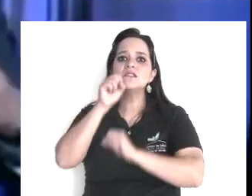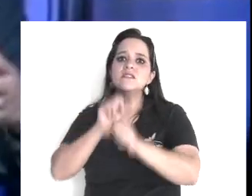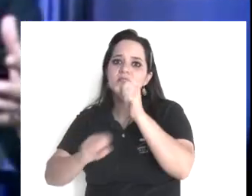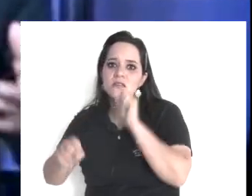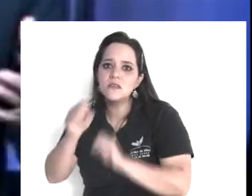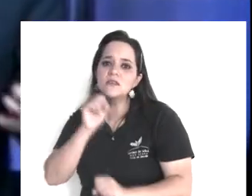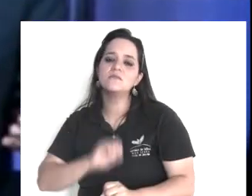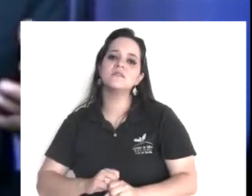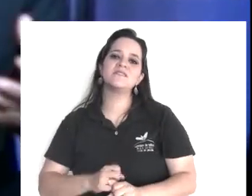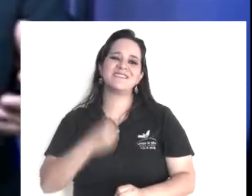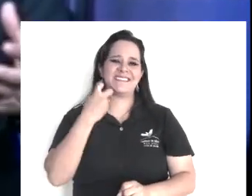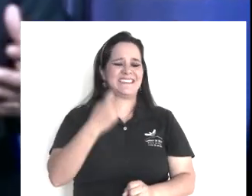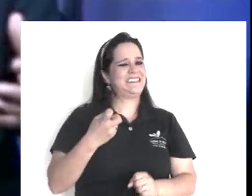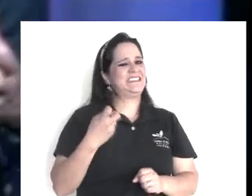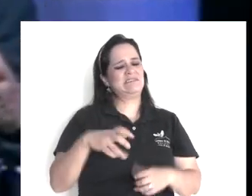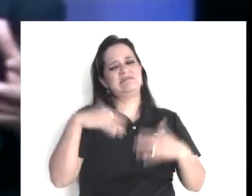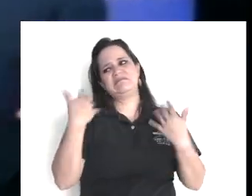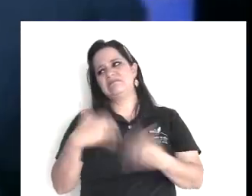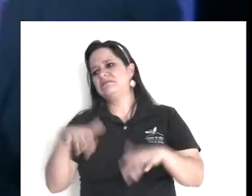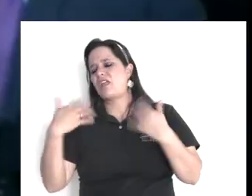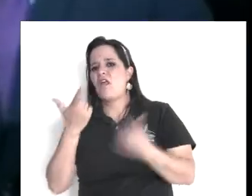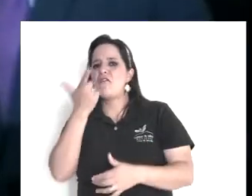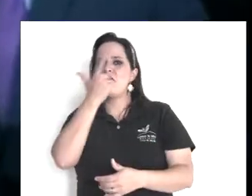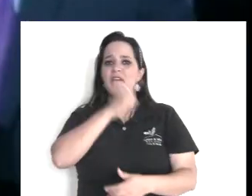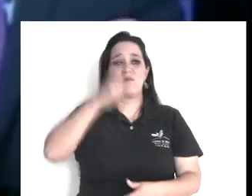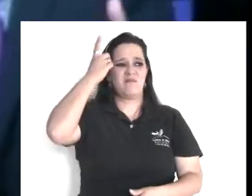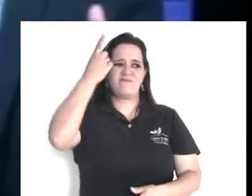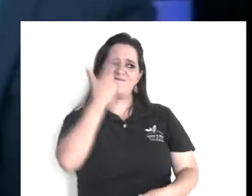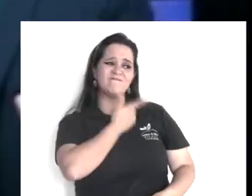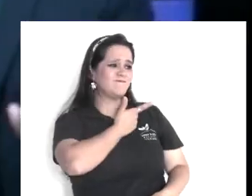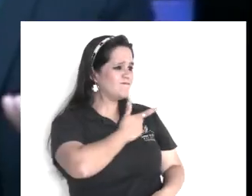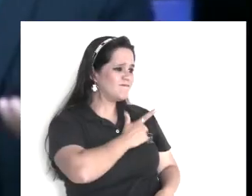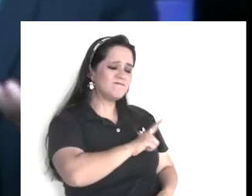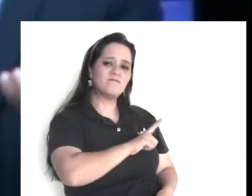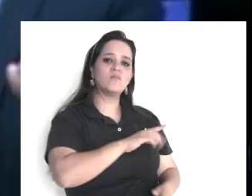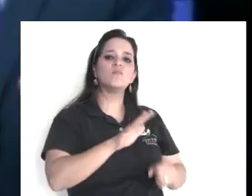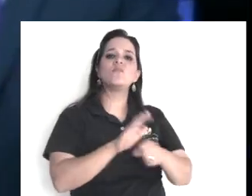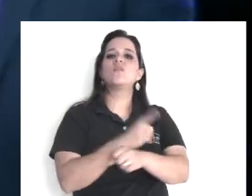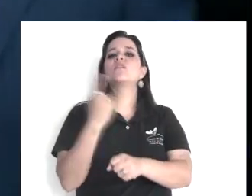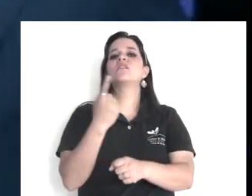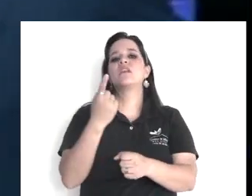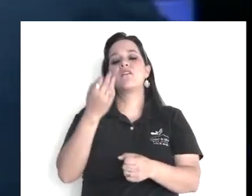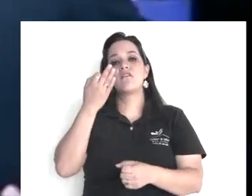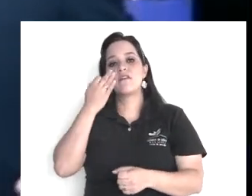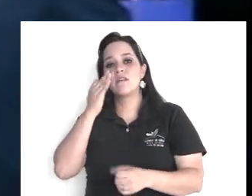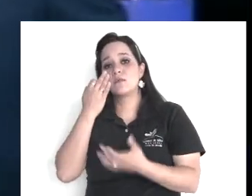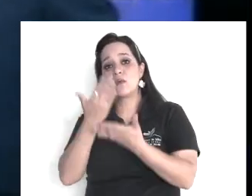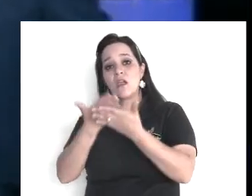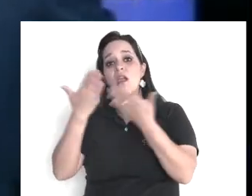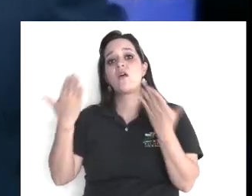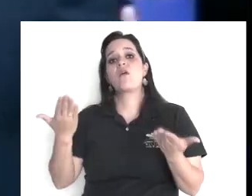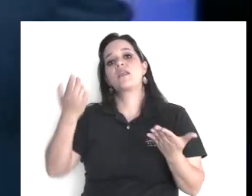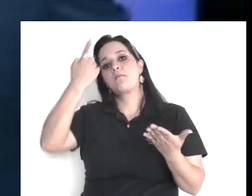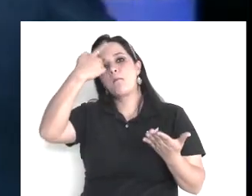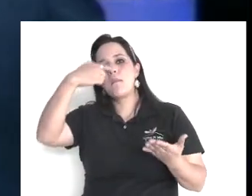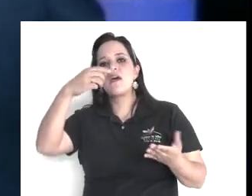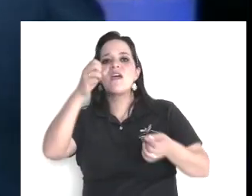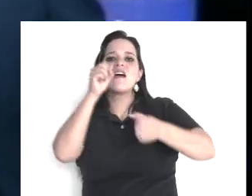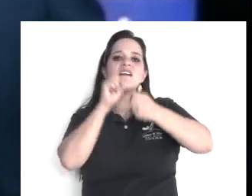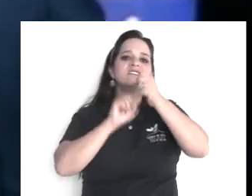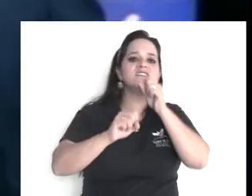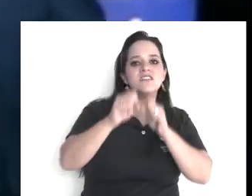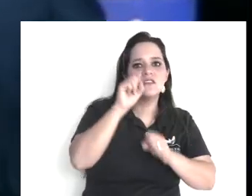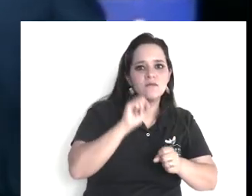llegó a ser, vino a ser, actualmente, como, el terreno propicio, no, no, no, es como,